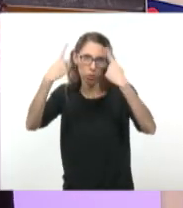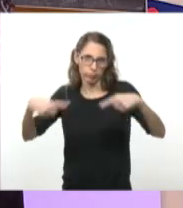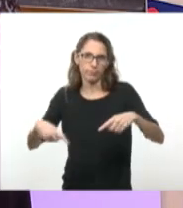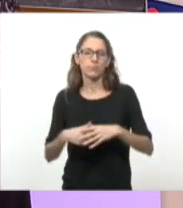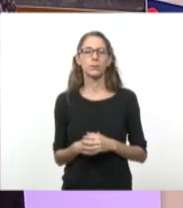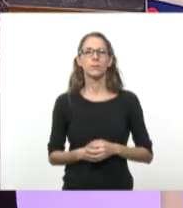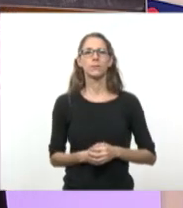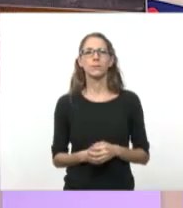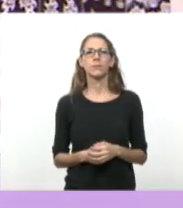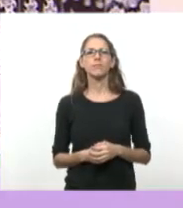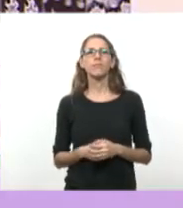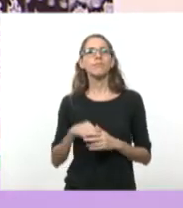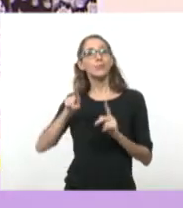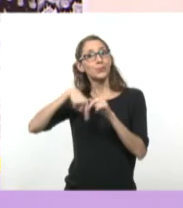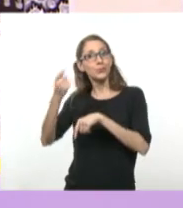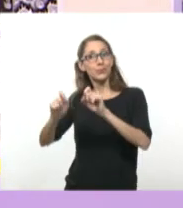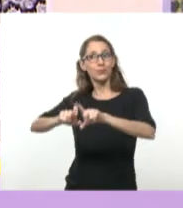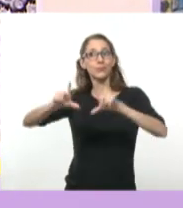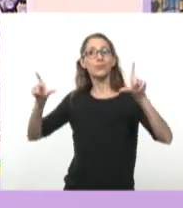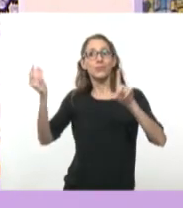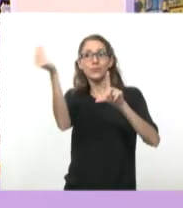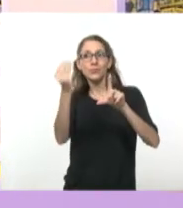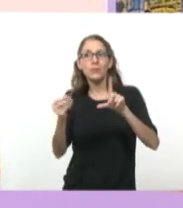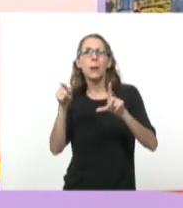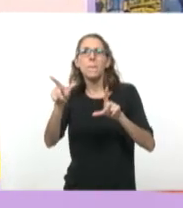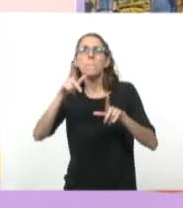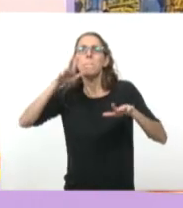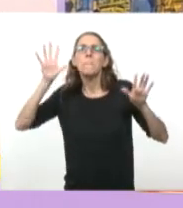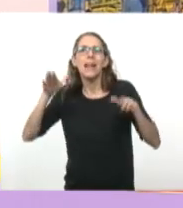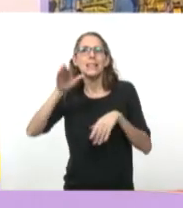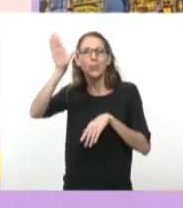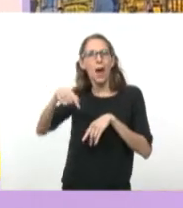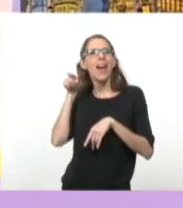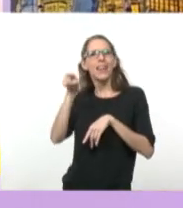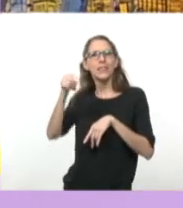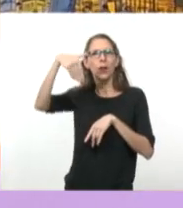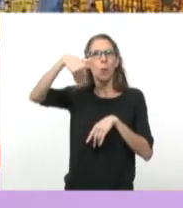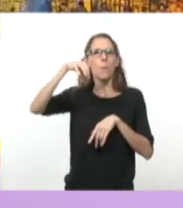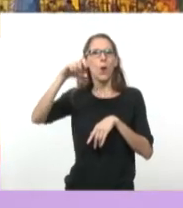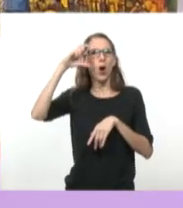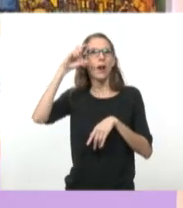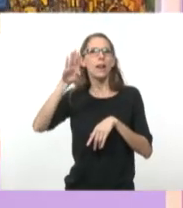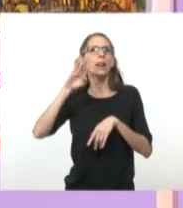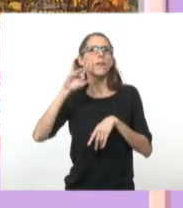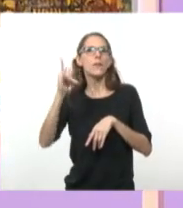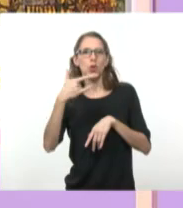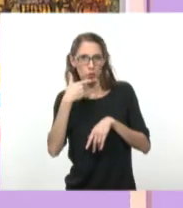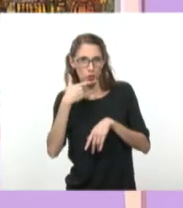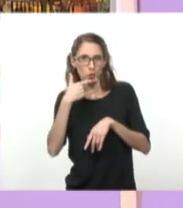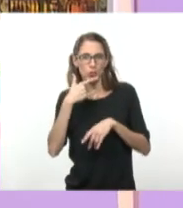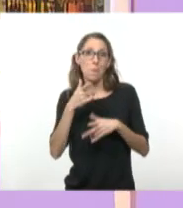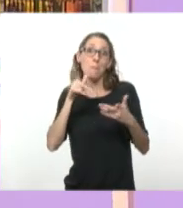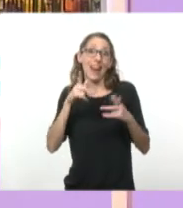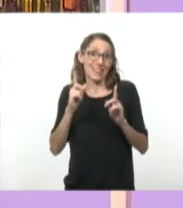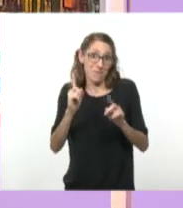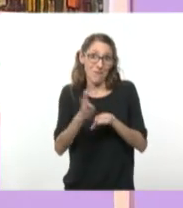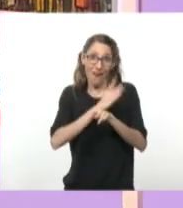un dibujante que me parece que lo hubiéramos convocado porque se llama Moebius. ¿Qué? Justo. Que es un... Jean